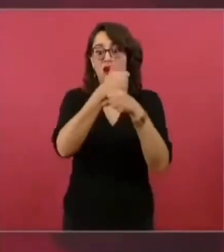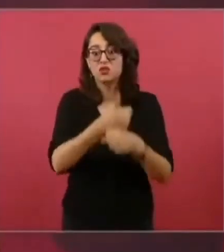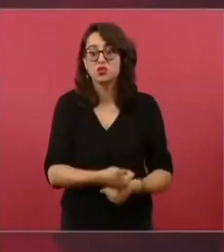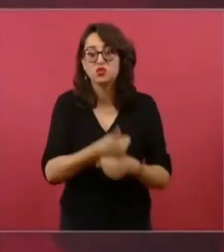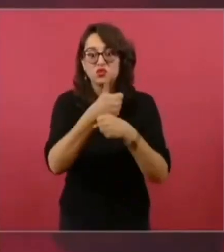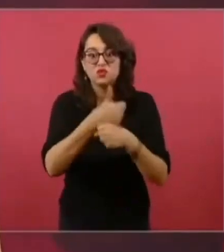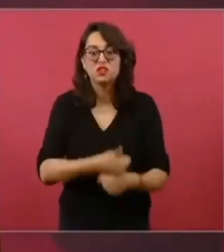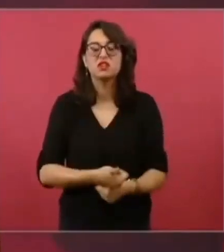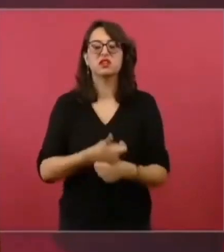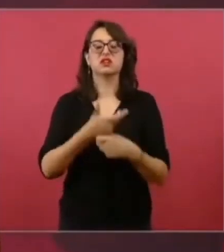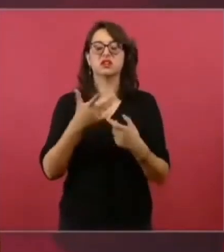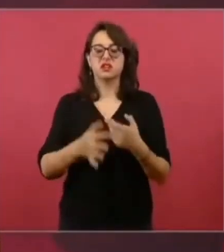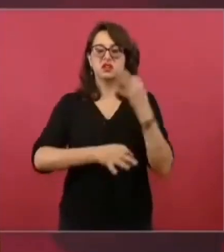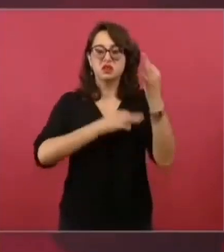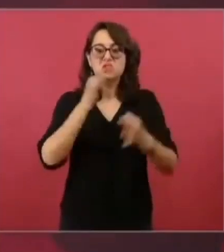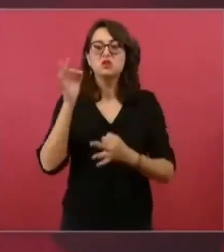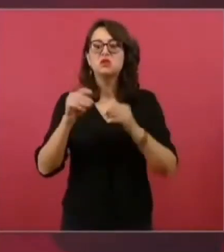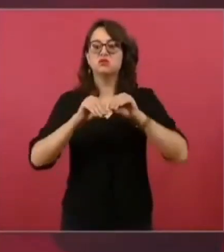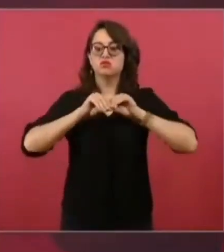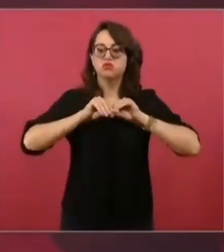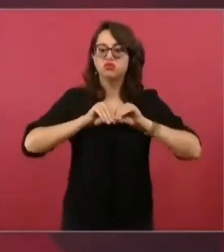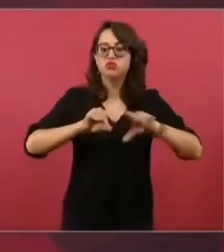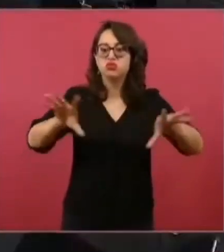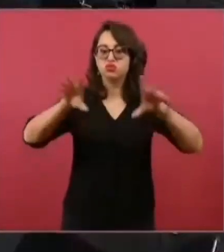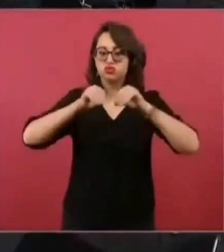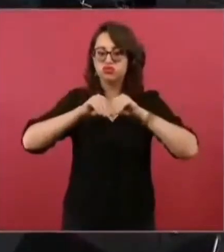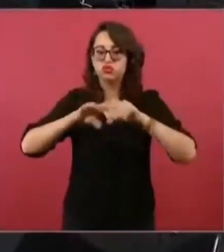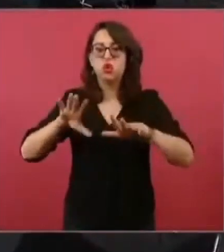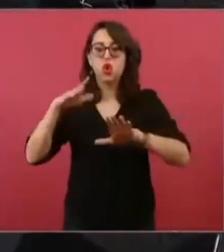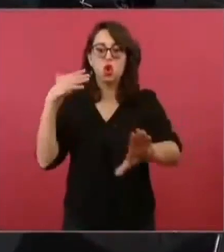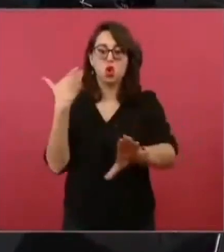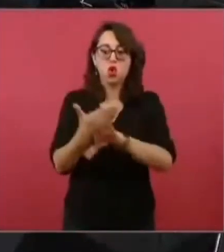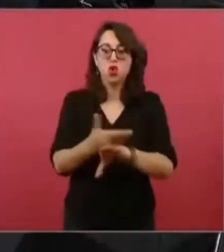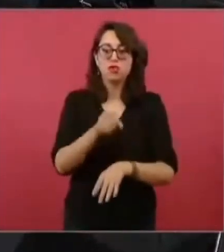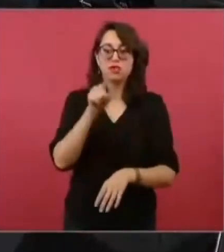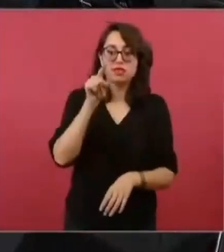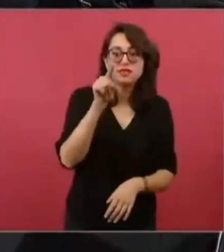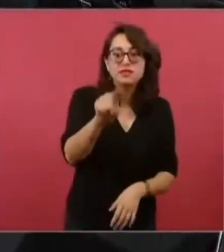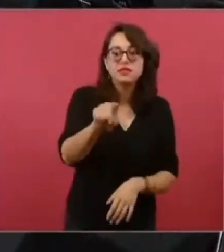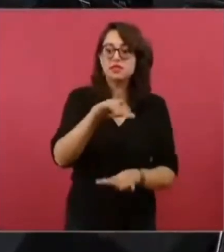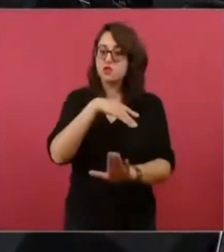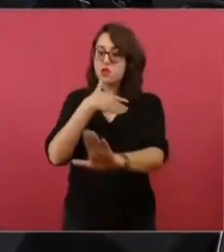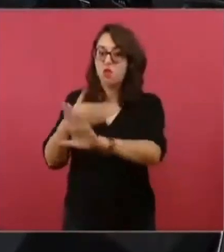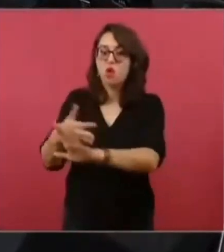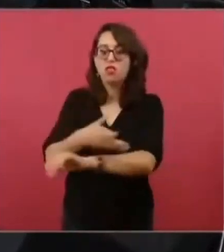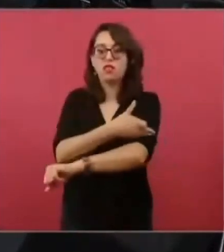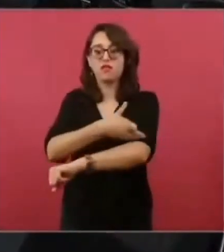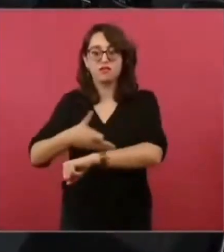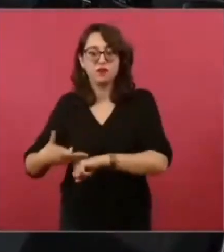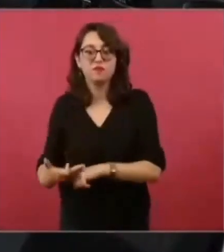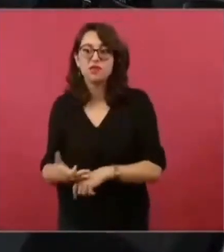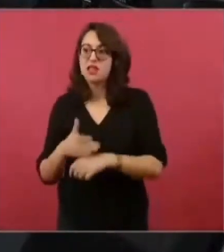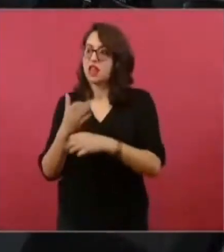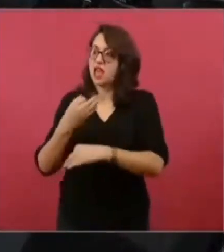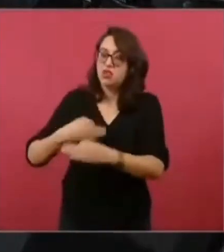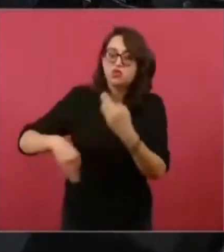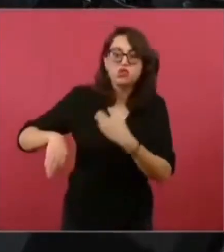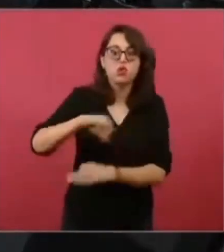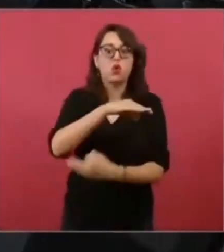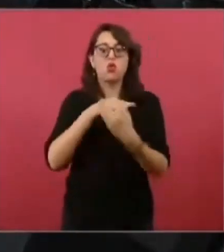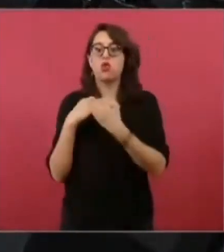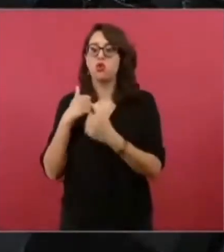a ellos, a sus padres, a sus familias